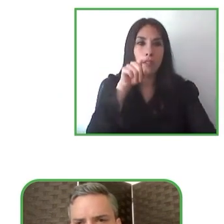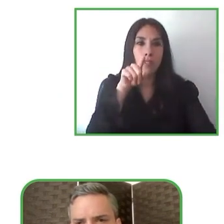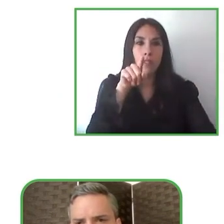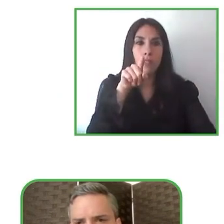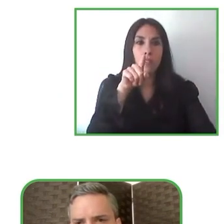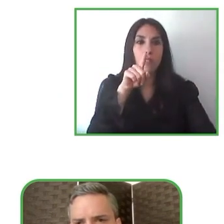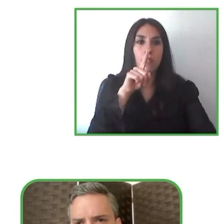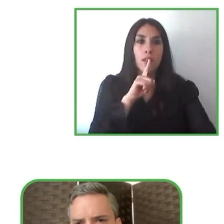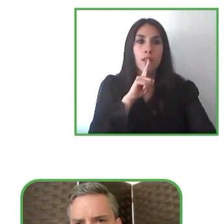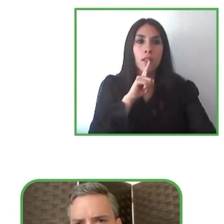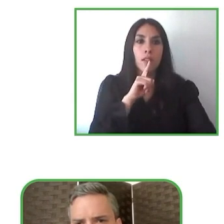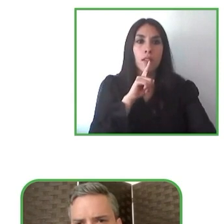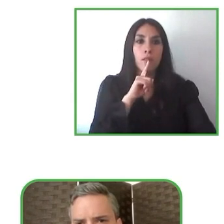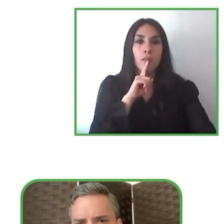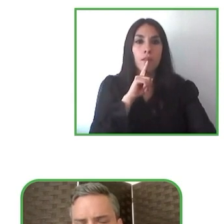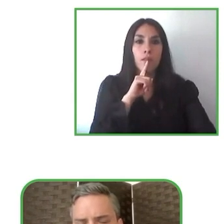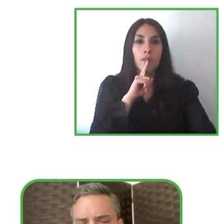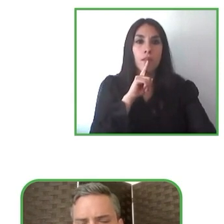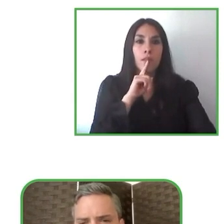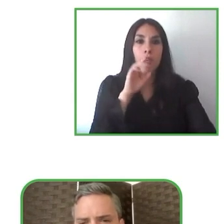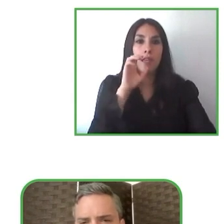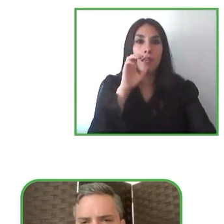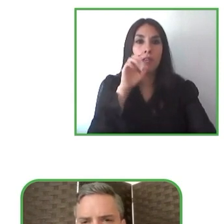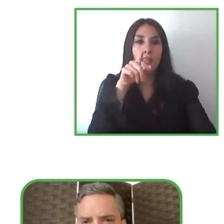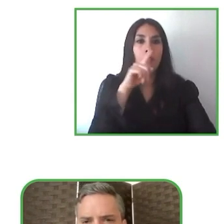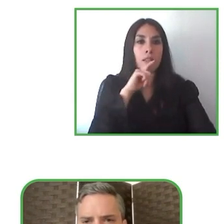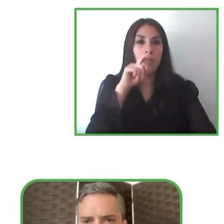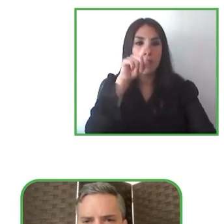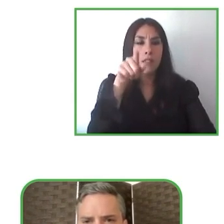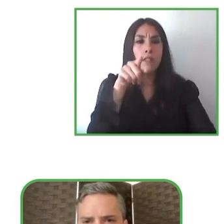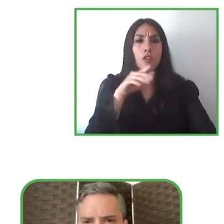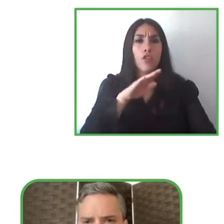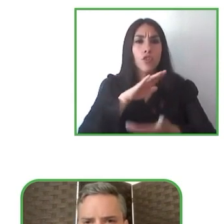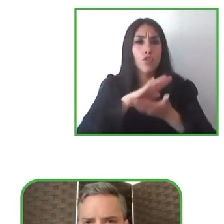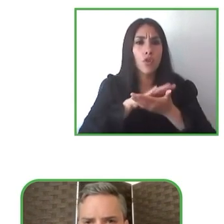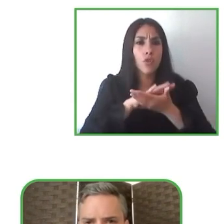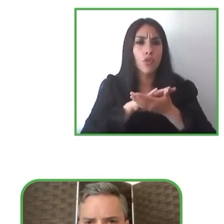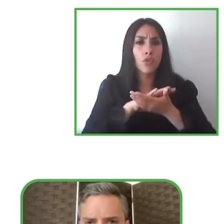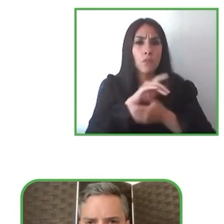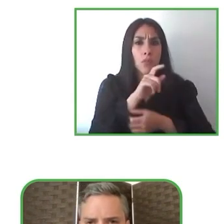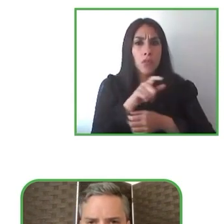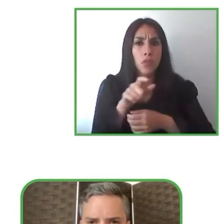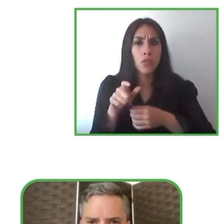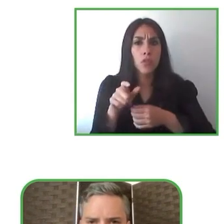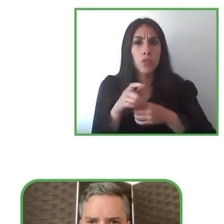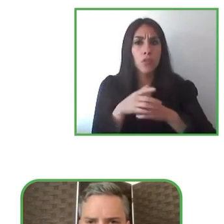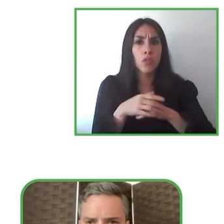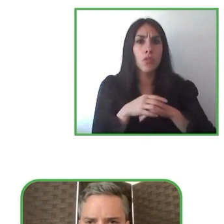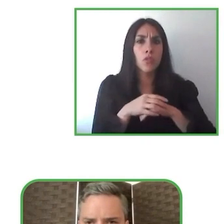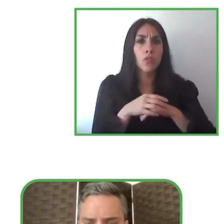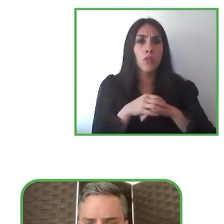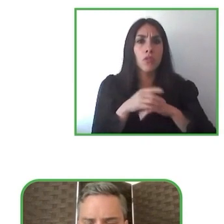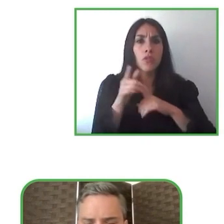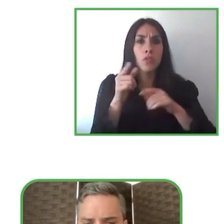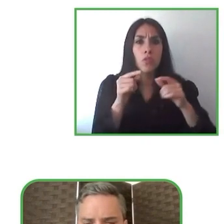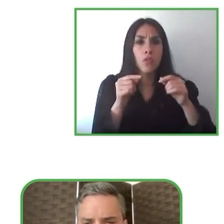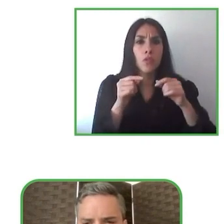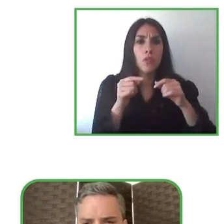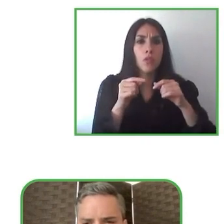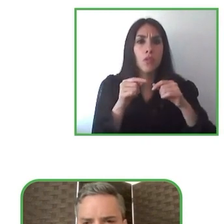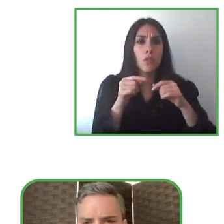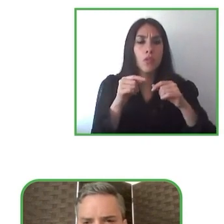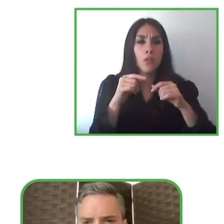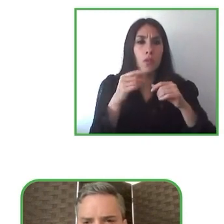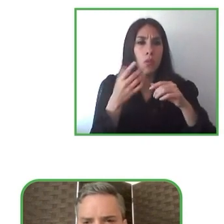Subreader pueden llegar a grupos empresariales o entidades privadas con el objetivo de conseguir financiación que asegure la sostenibilidad de los